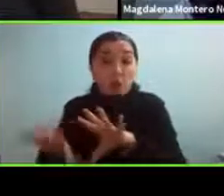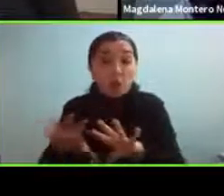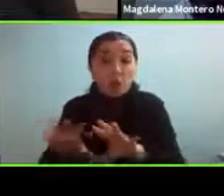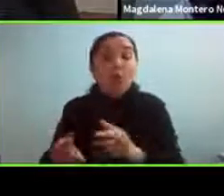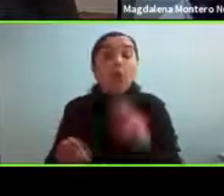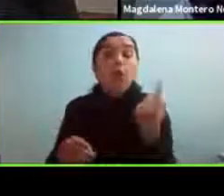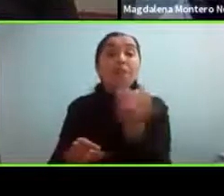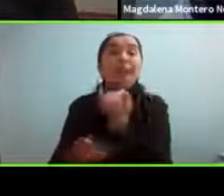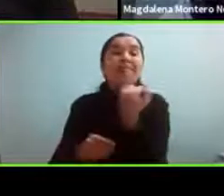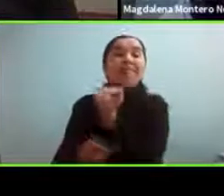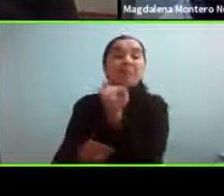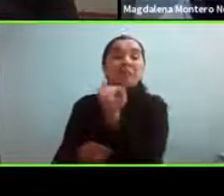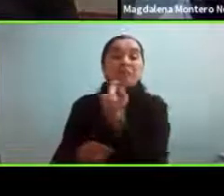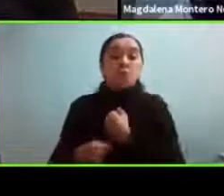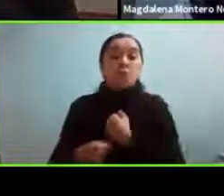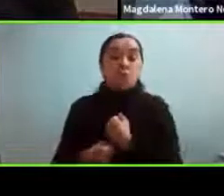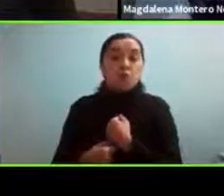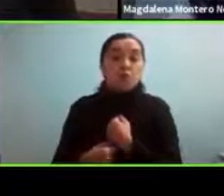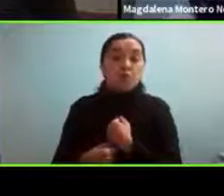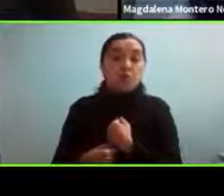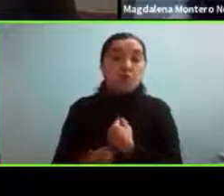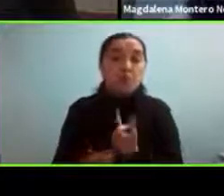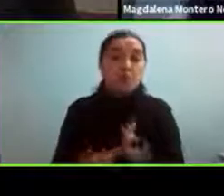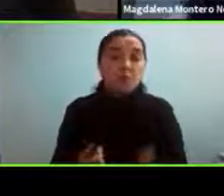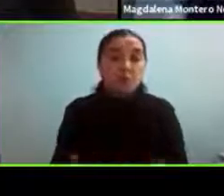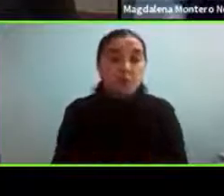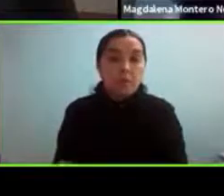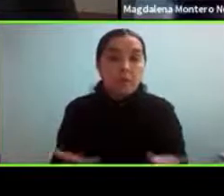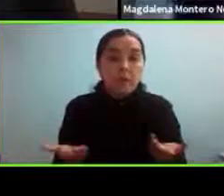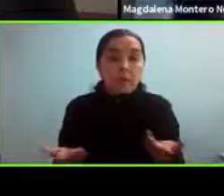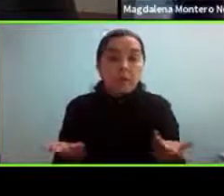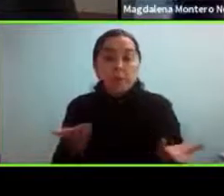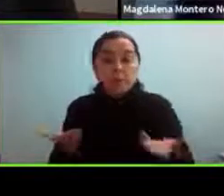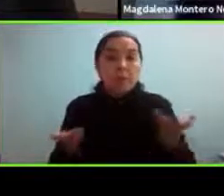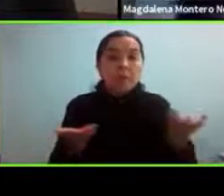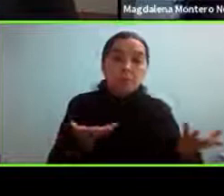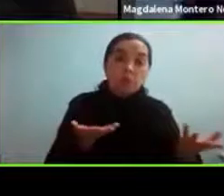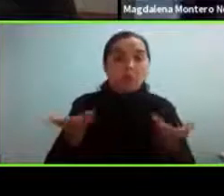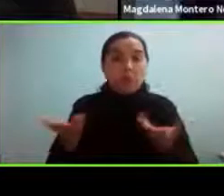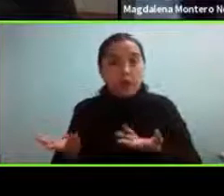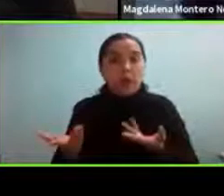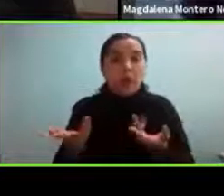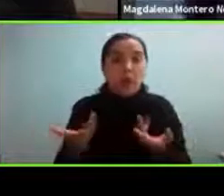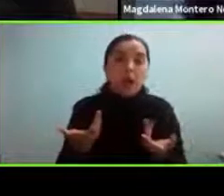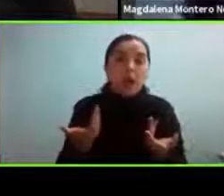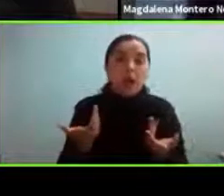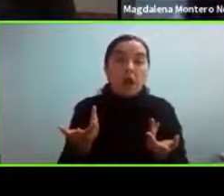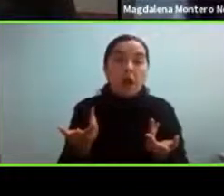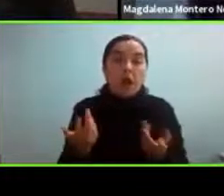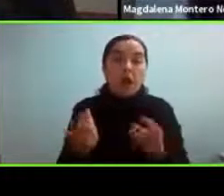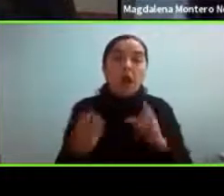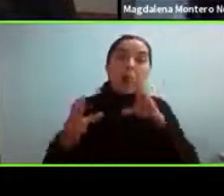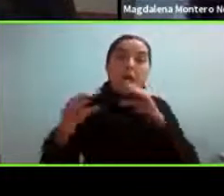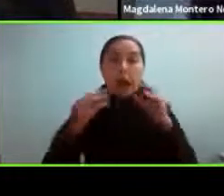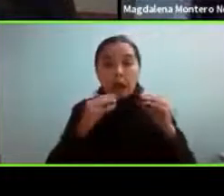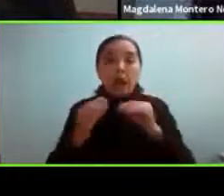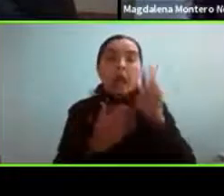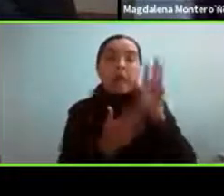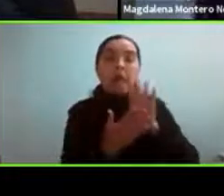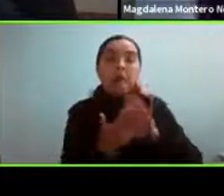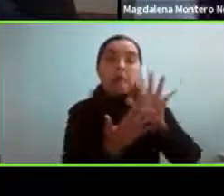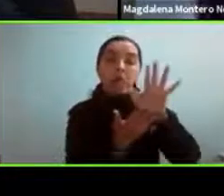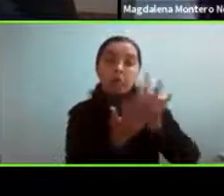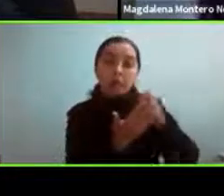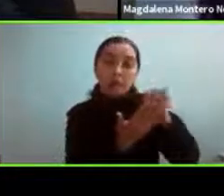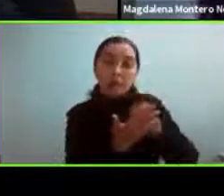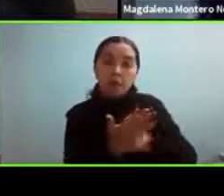individualidad con lo cual o sea yo creo que digamos si bien el disclosure o sea o hablar el diagnóstico es una decisión